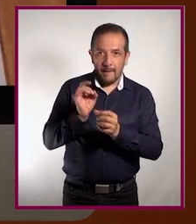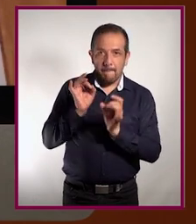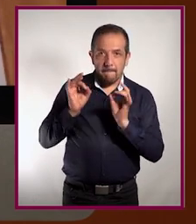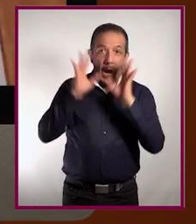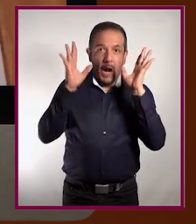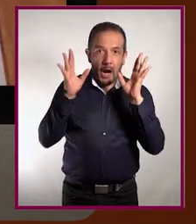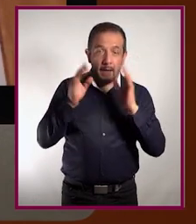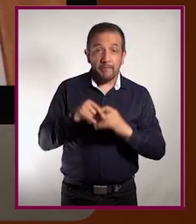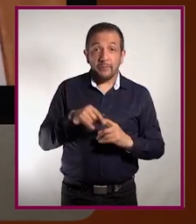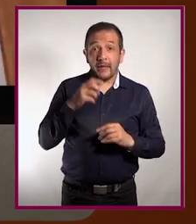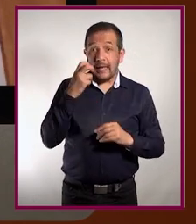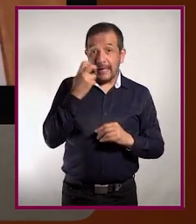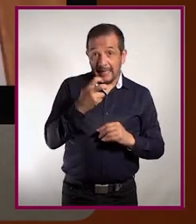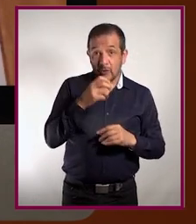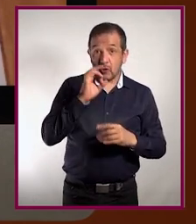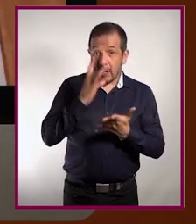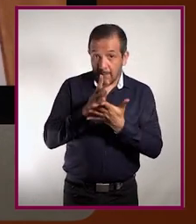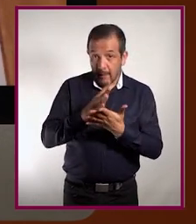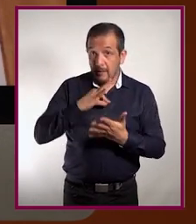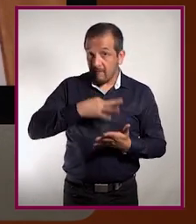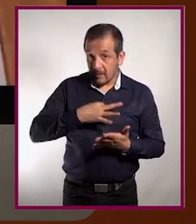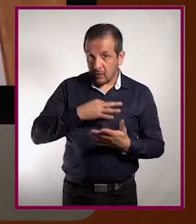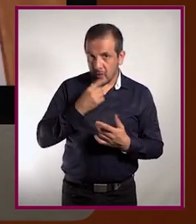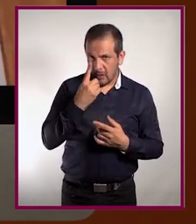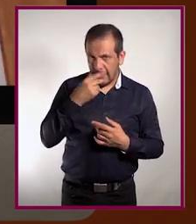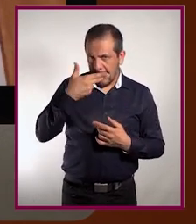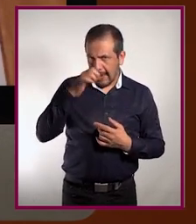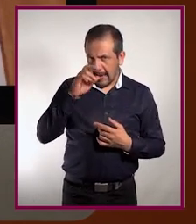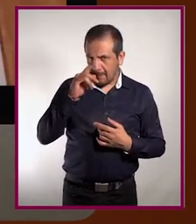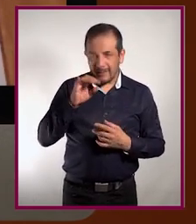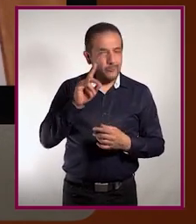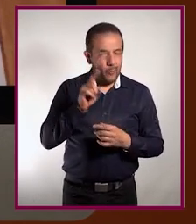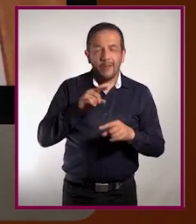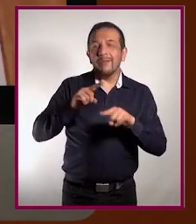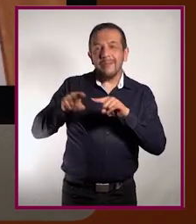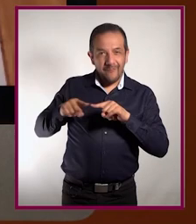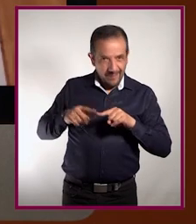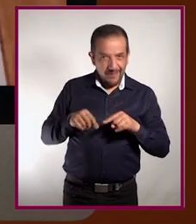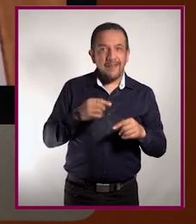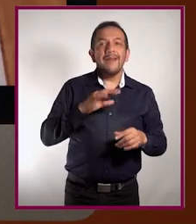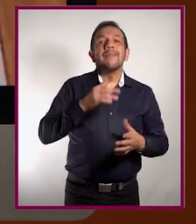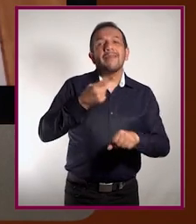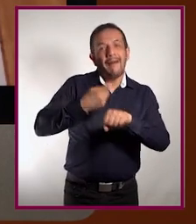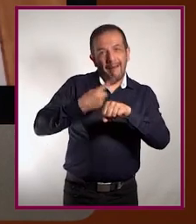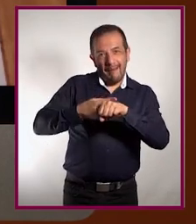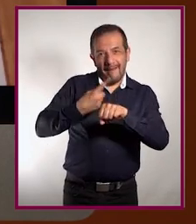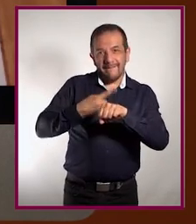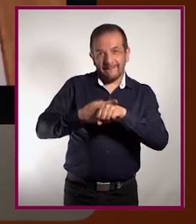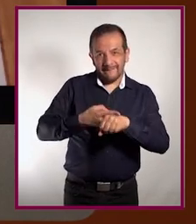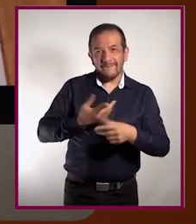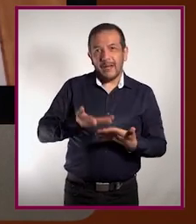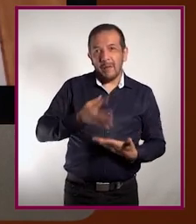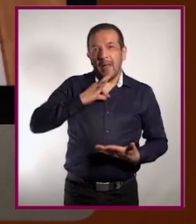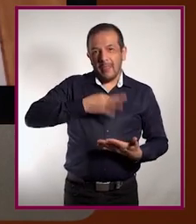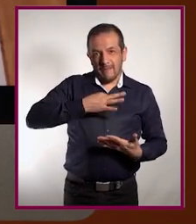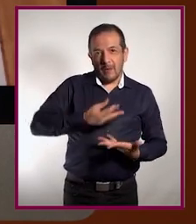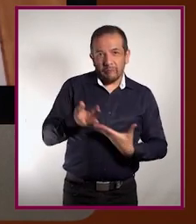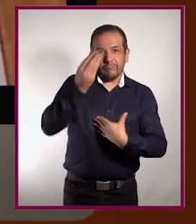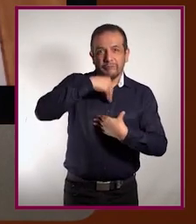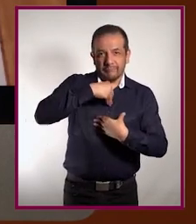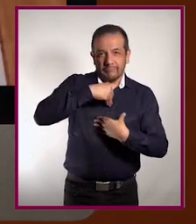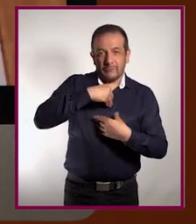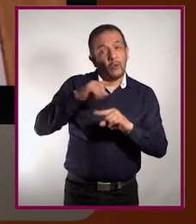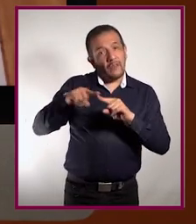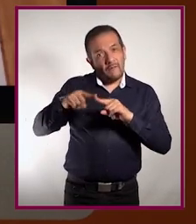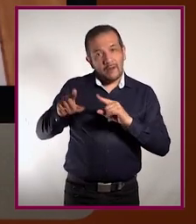no nada más es de esta infección, esto puede aparecer con otras enfermedades infecciosas, ¿no? O puede ocasionarse o